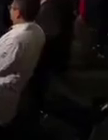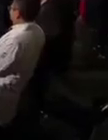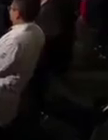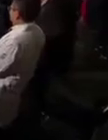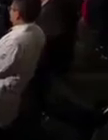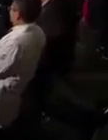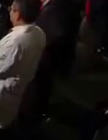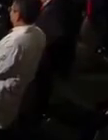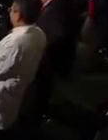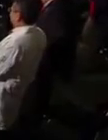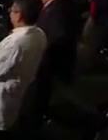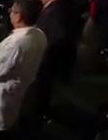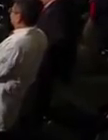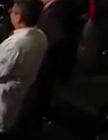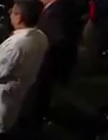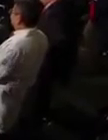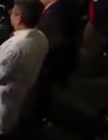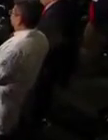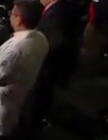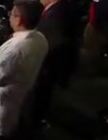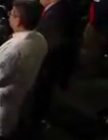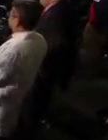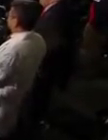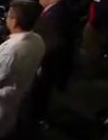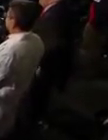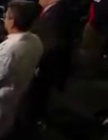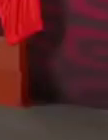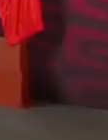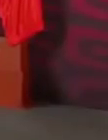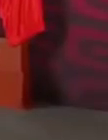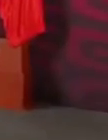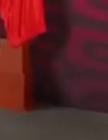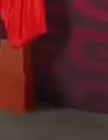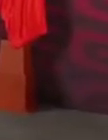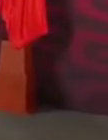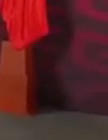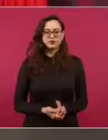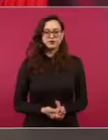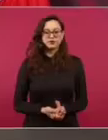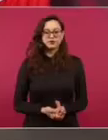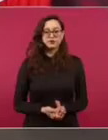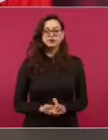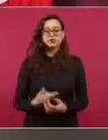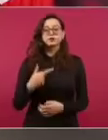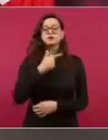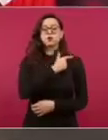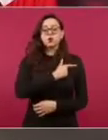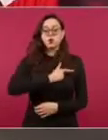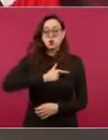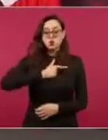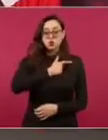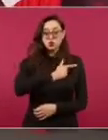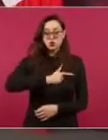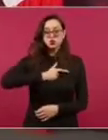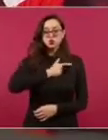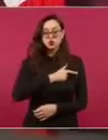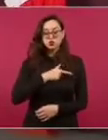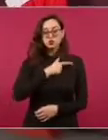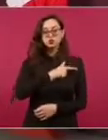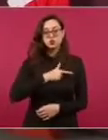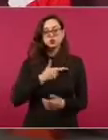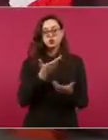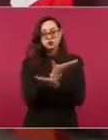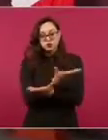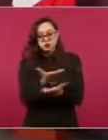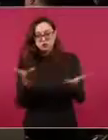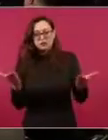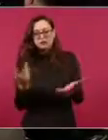Nos da mucho gusto estar con ustedes en esta conferencia, siéntense